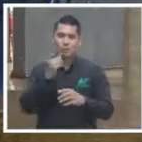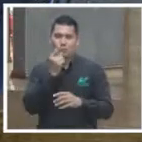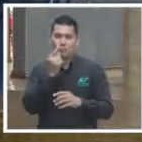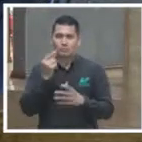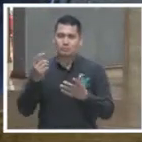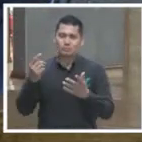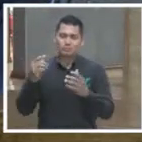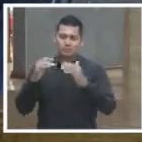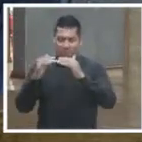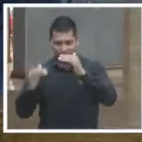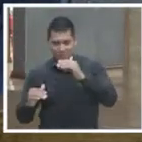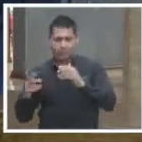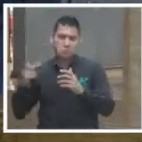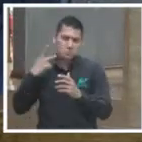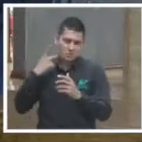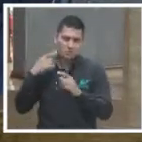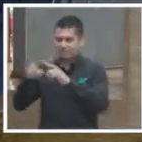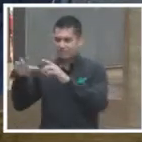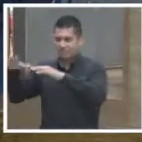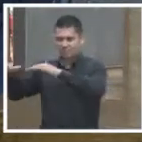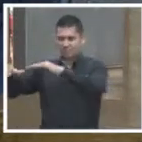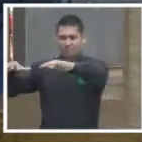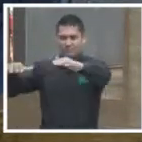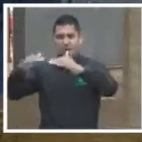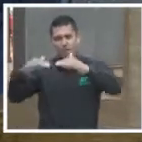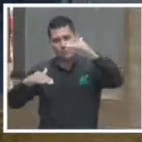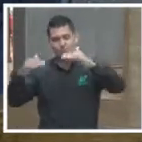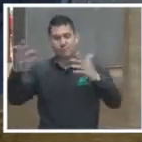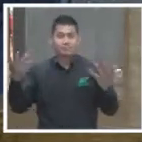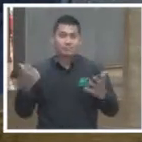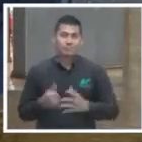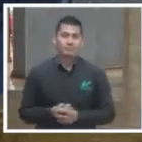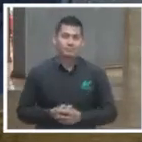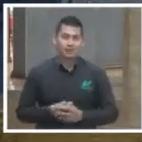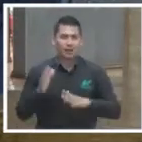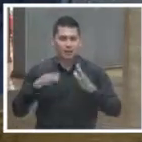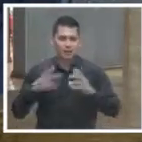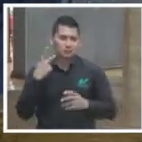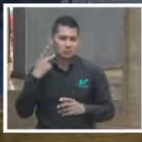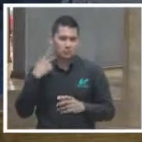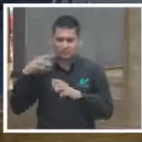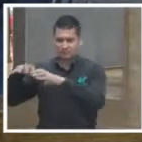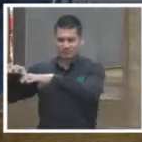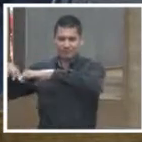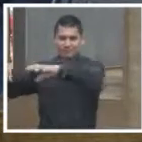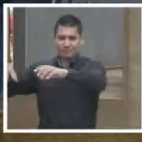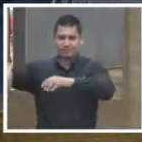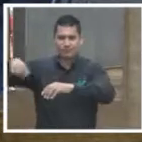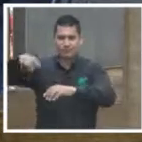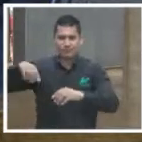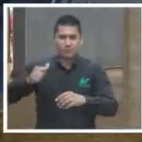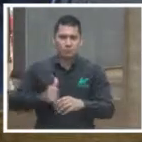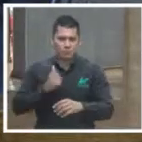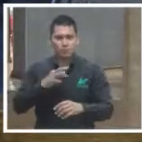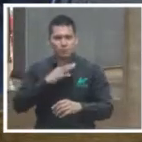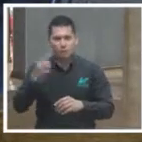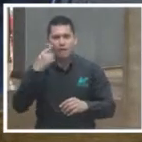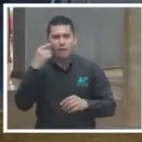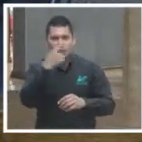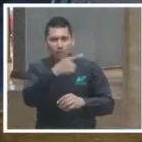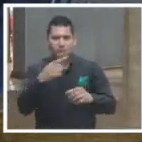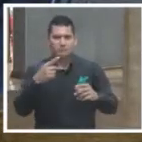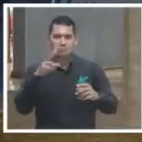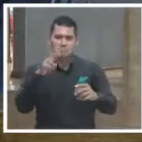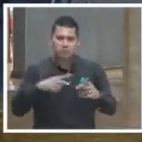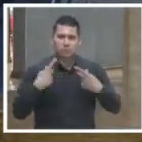Quizás si los partidos políticos también aprovechan esta plataforma y se pueden acercar un poquito a la realidad nacional,